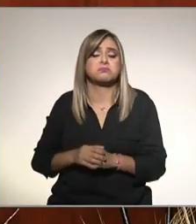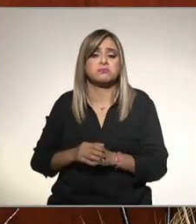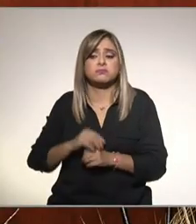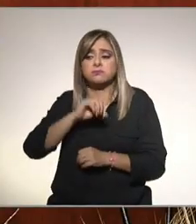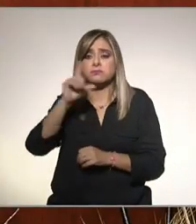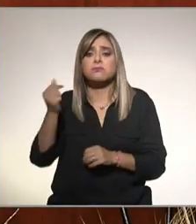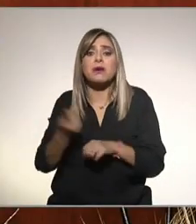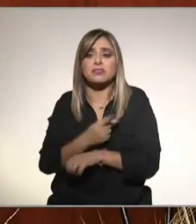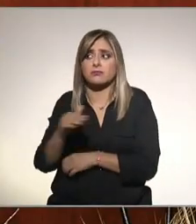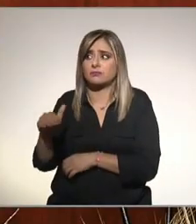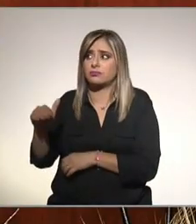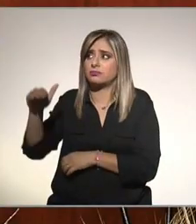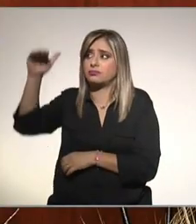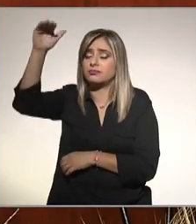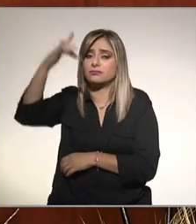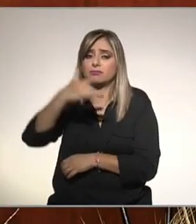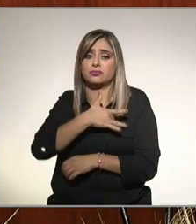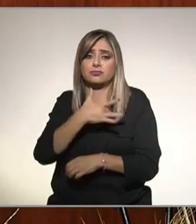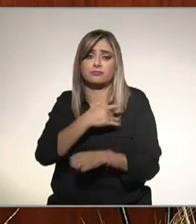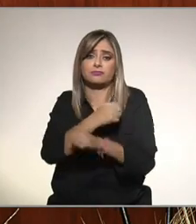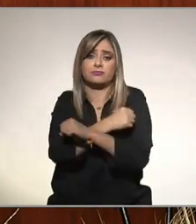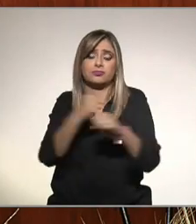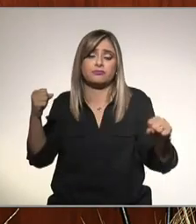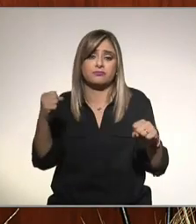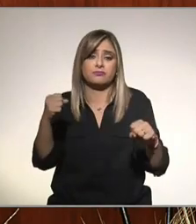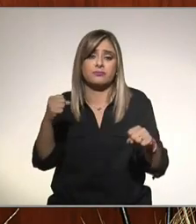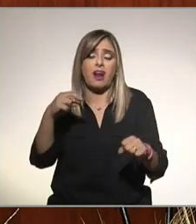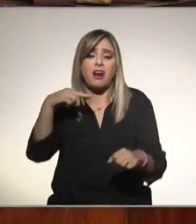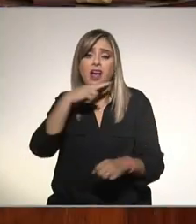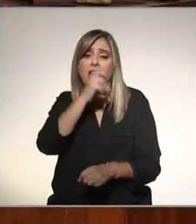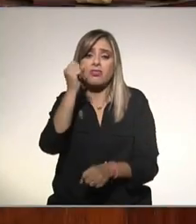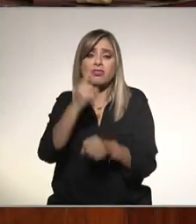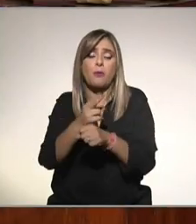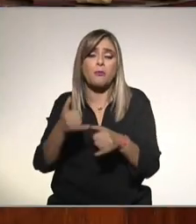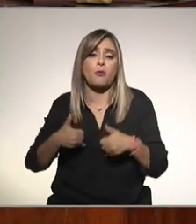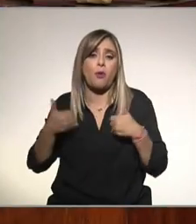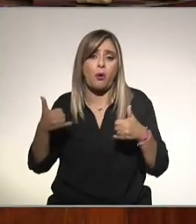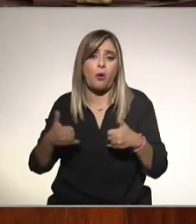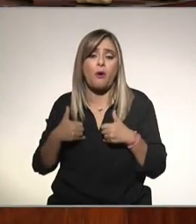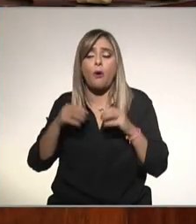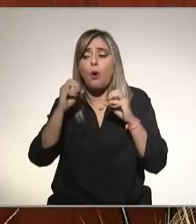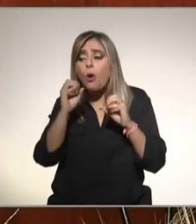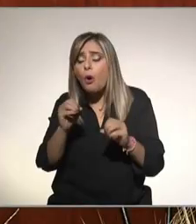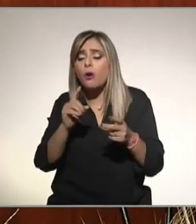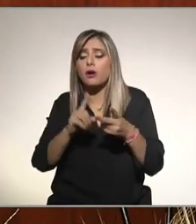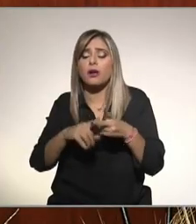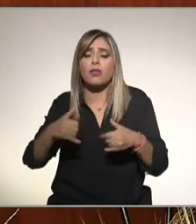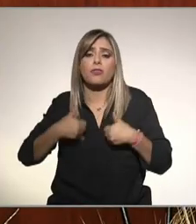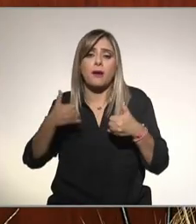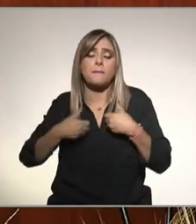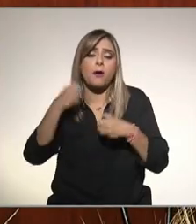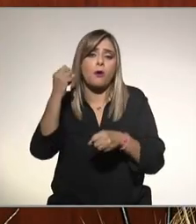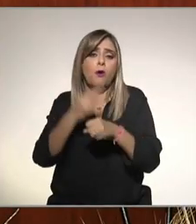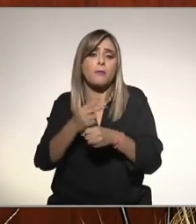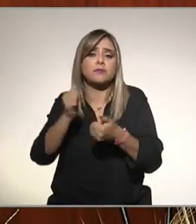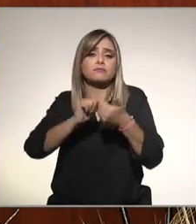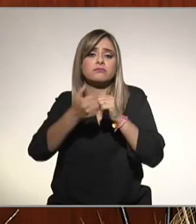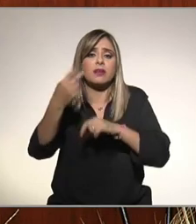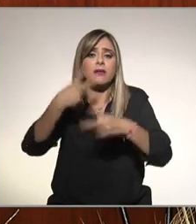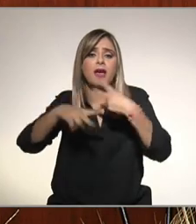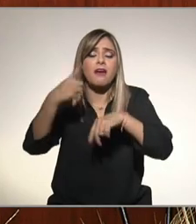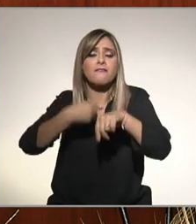cardiovasculares y estos niños a muy temprana edad van a ser diabéticos con toda la genética que tenemos los mexicanos en diabetes